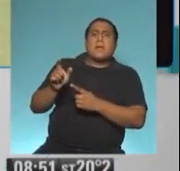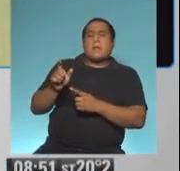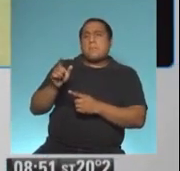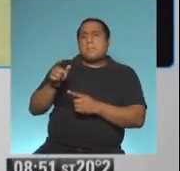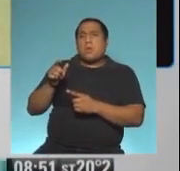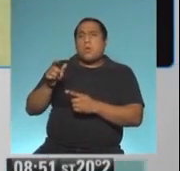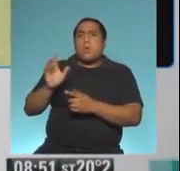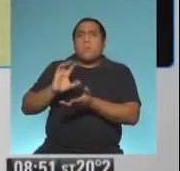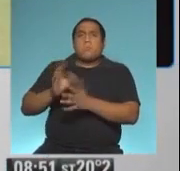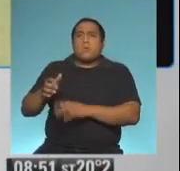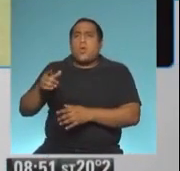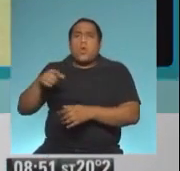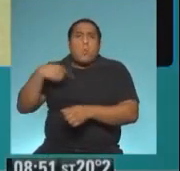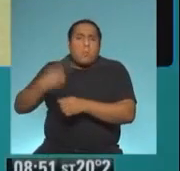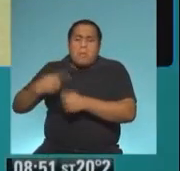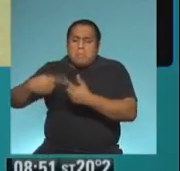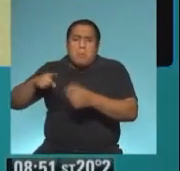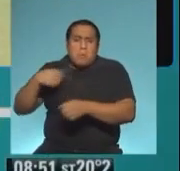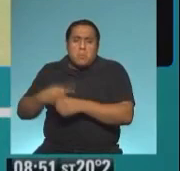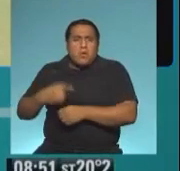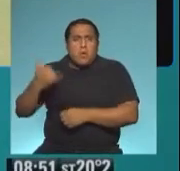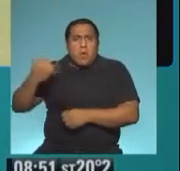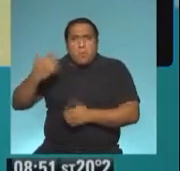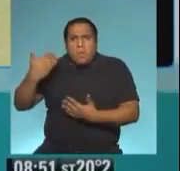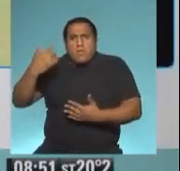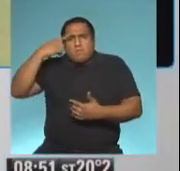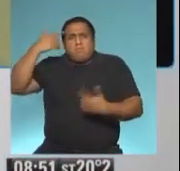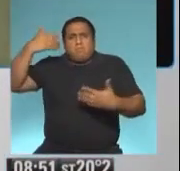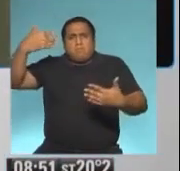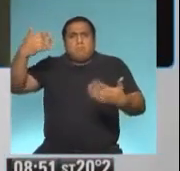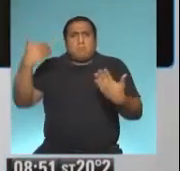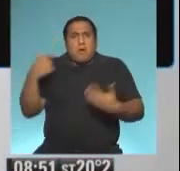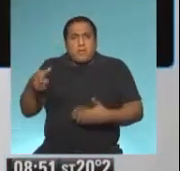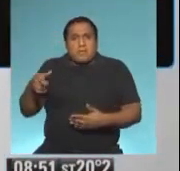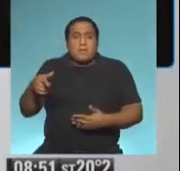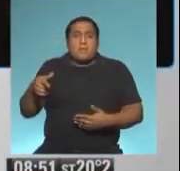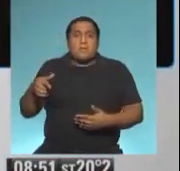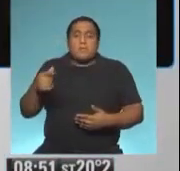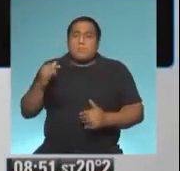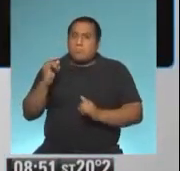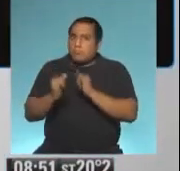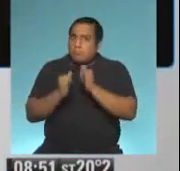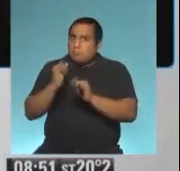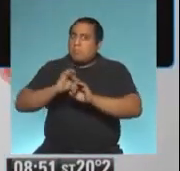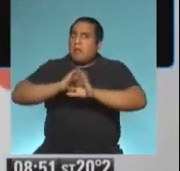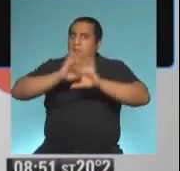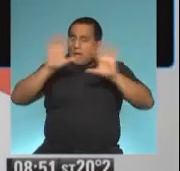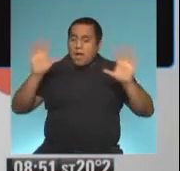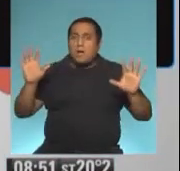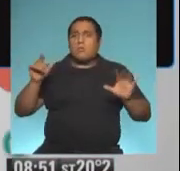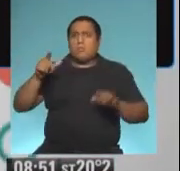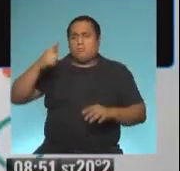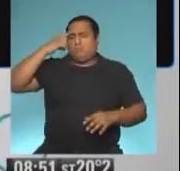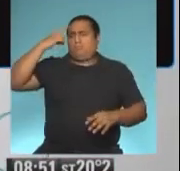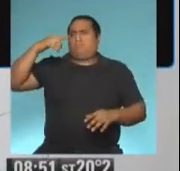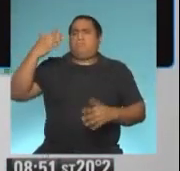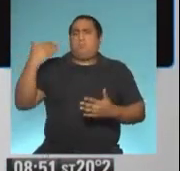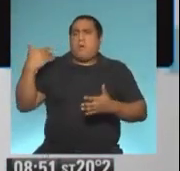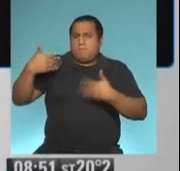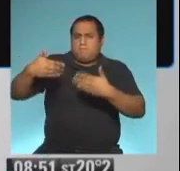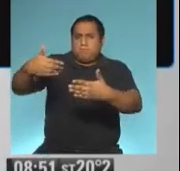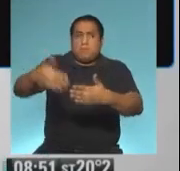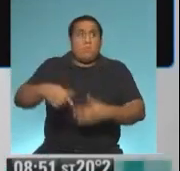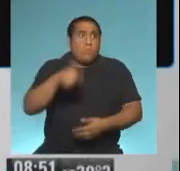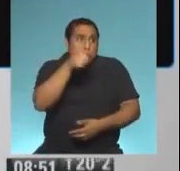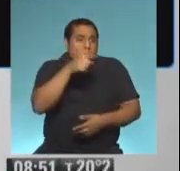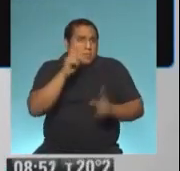capacidades, enormes capacidades. Entonces, también es bueno empezar a poner luz en esto, ¿no? Capacidades muchísimas. Tu caso, sin ir